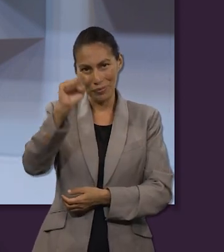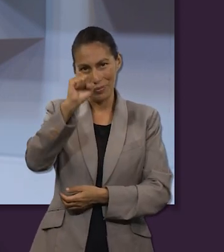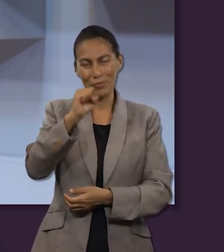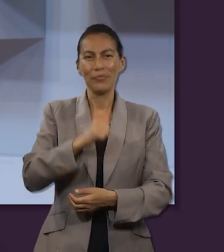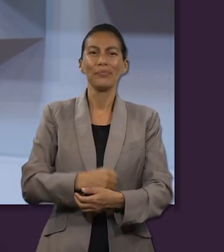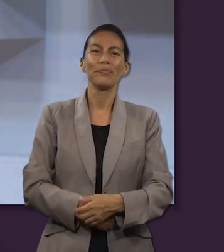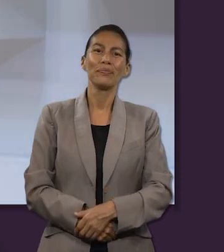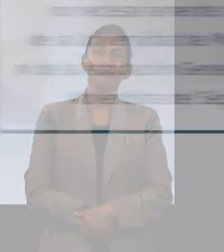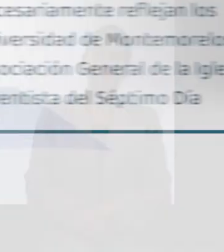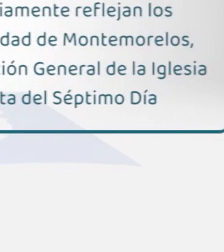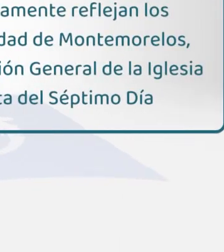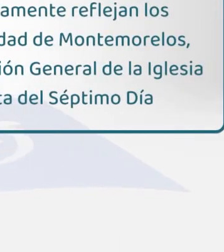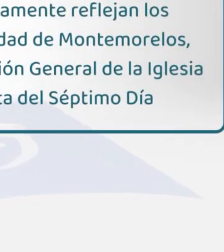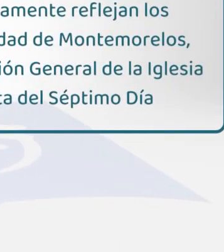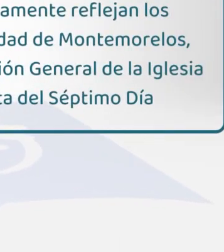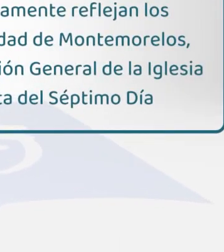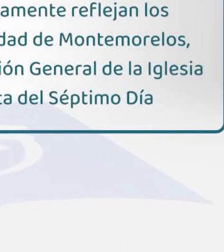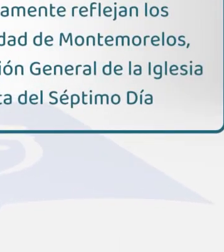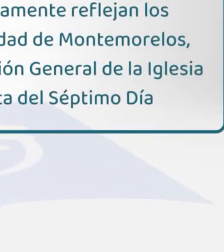Escuela Sabática